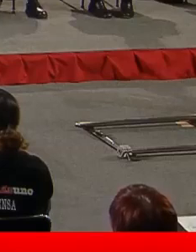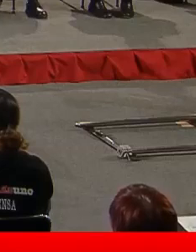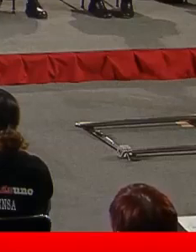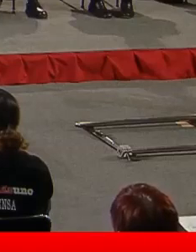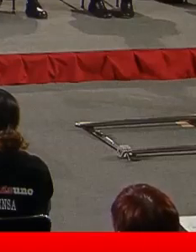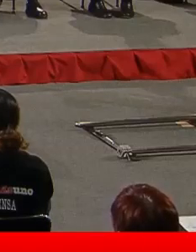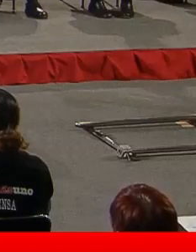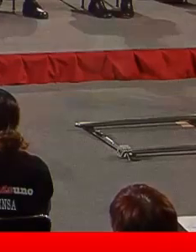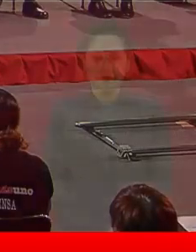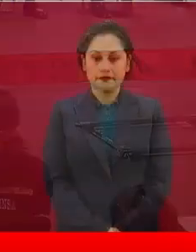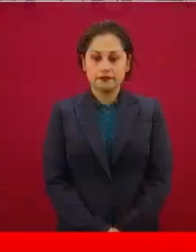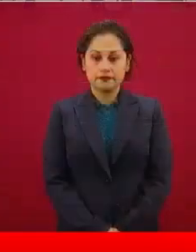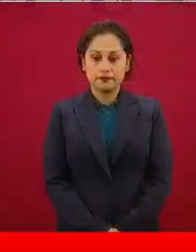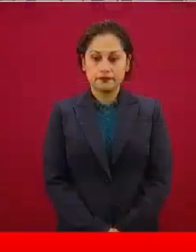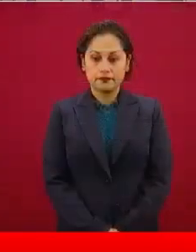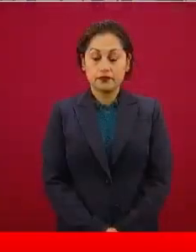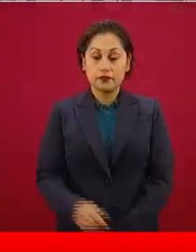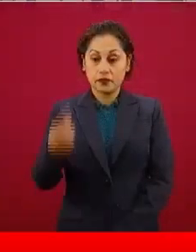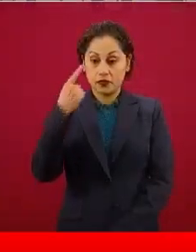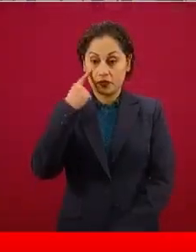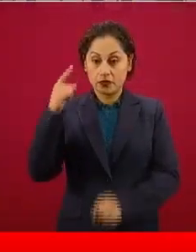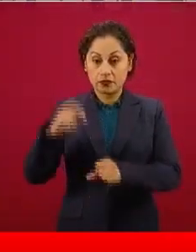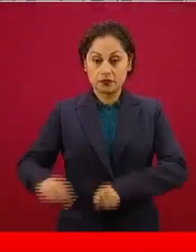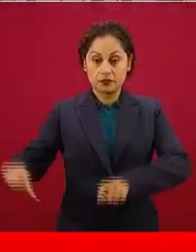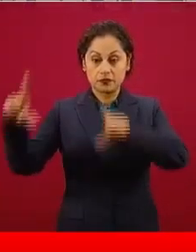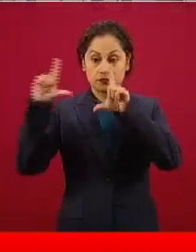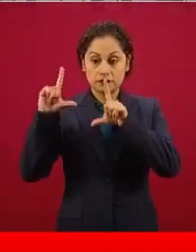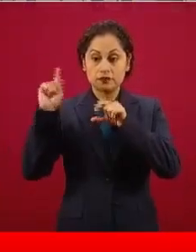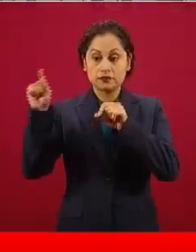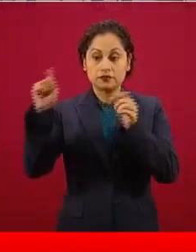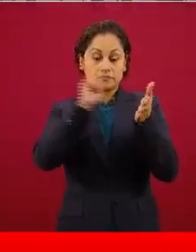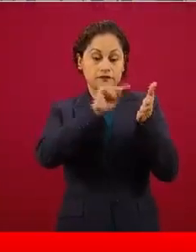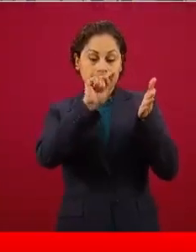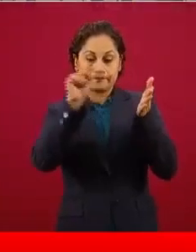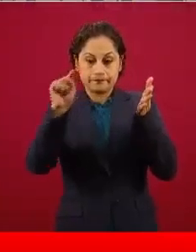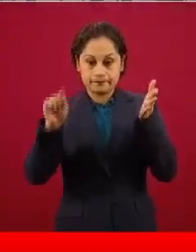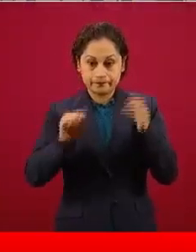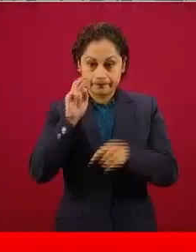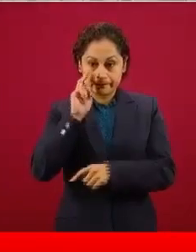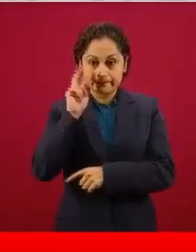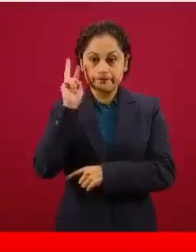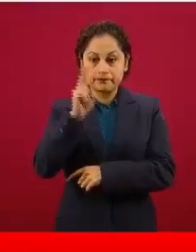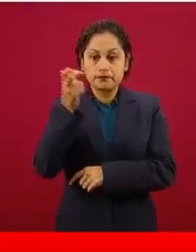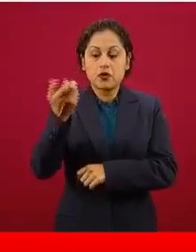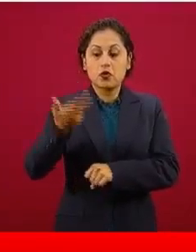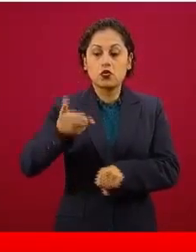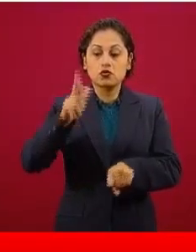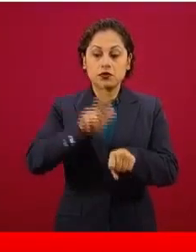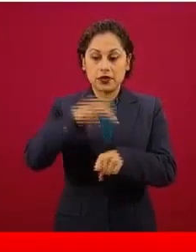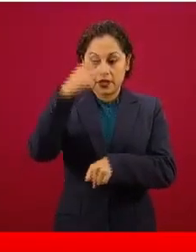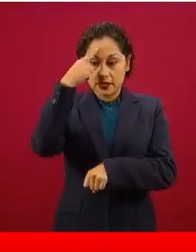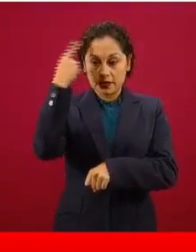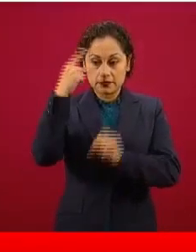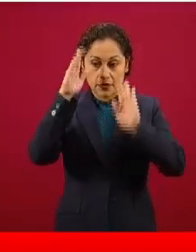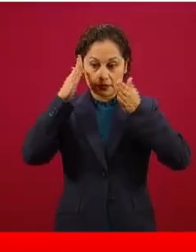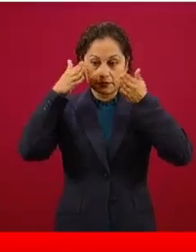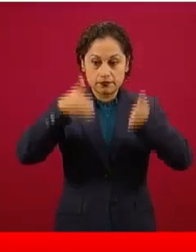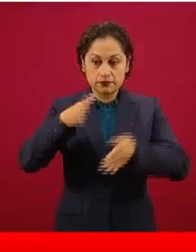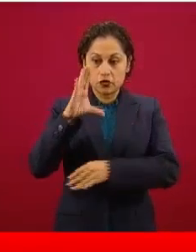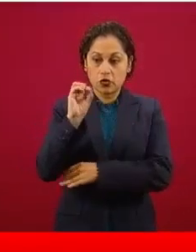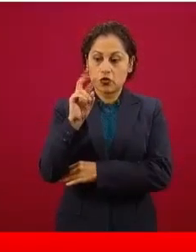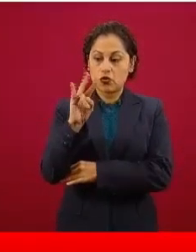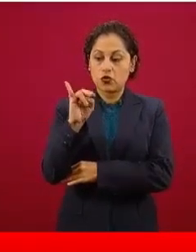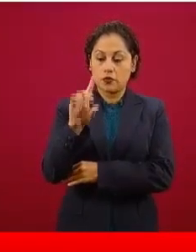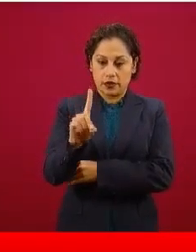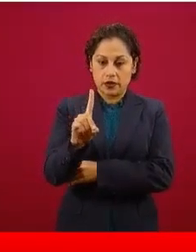representan, cada punto es una unidad hospitalaria de las que han sido designadas como hospitales COVID y atienden a la